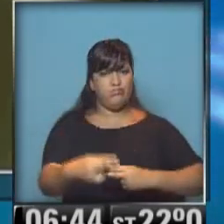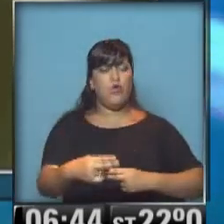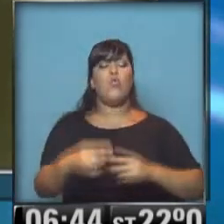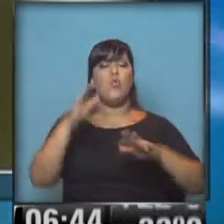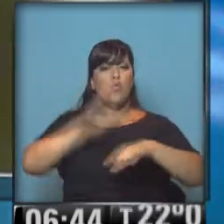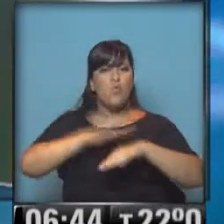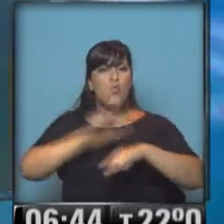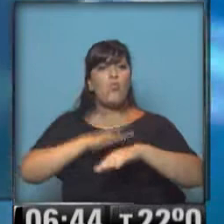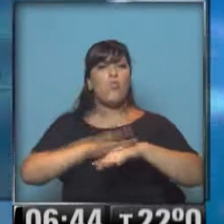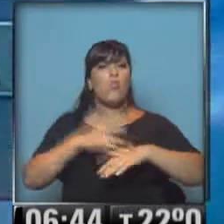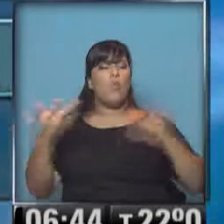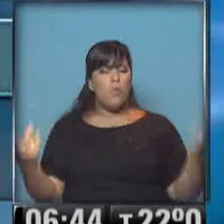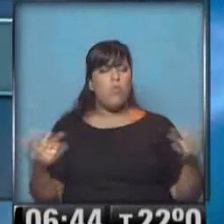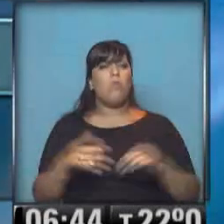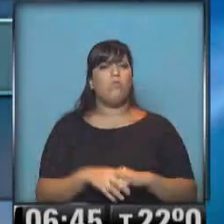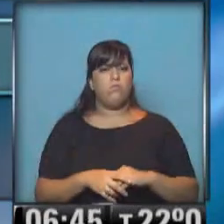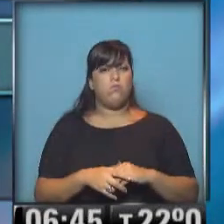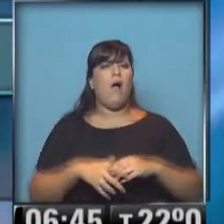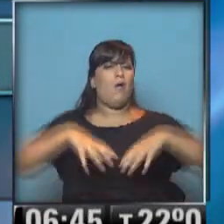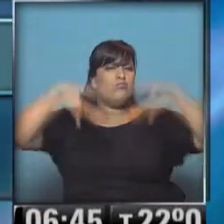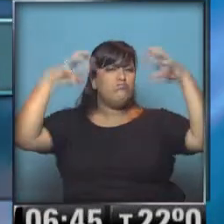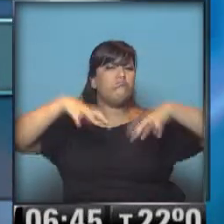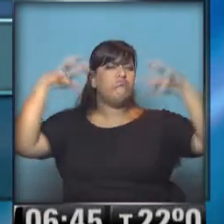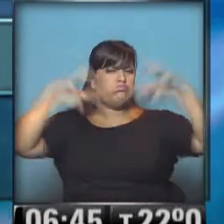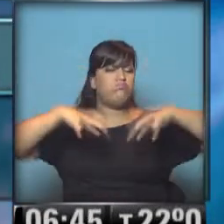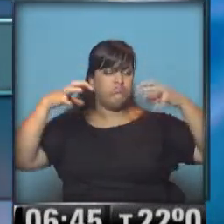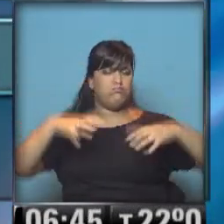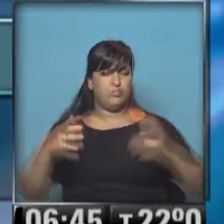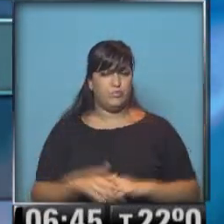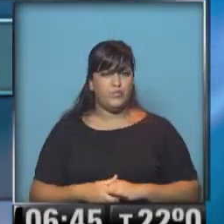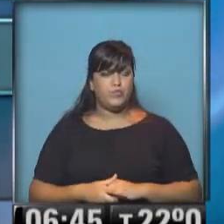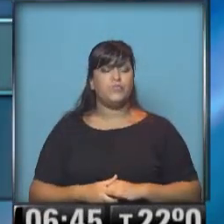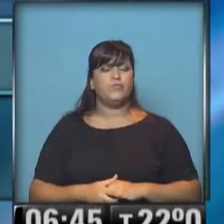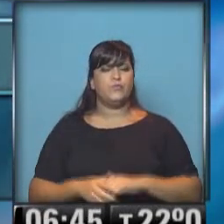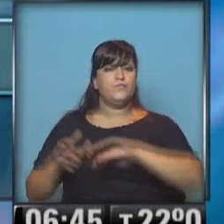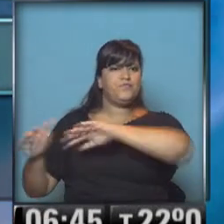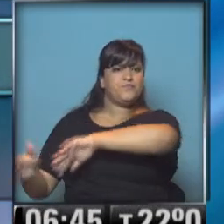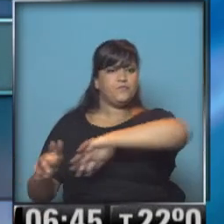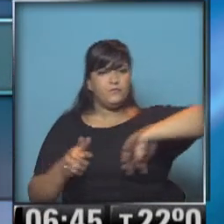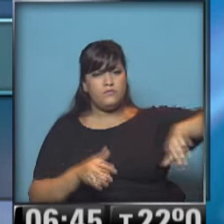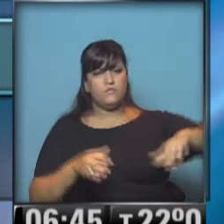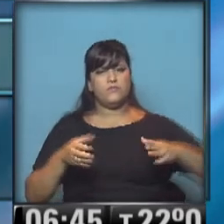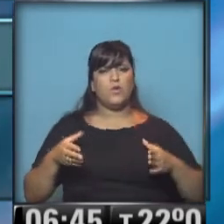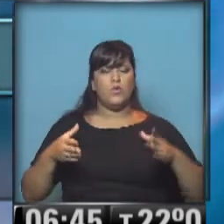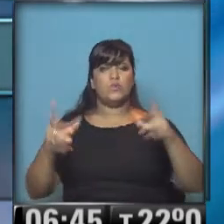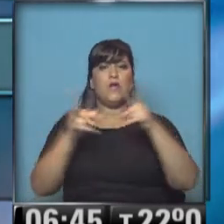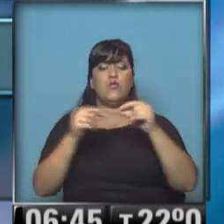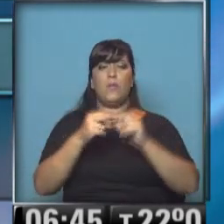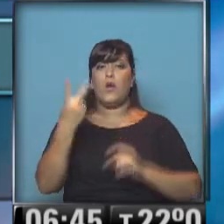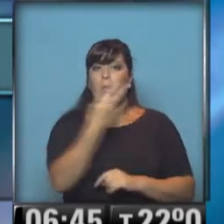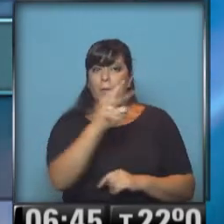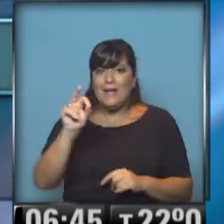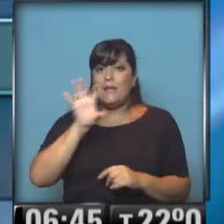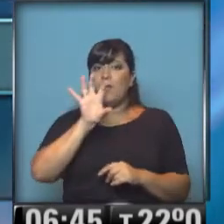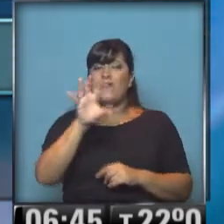al efecto, a la erosión del agua. Y de la zona de ruta 9 nos vamos a la ruta 20 en San Luis,